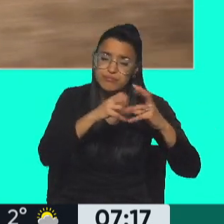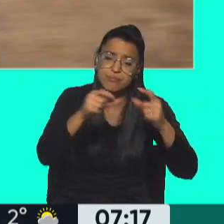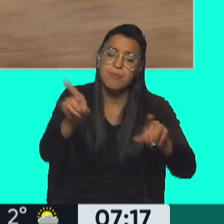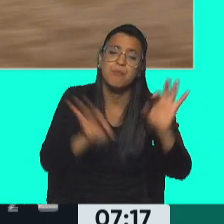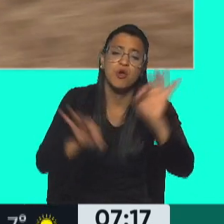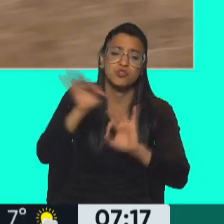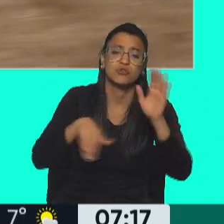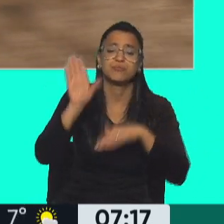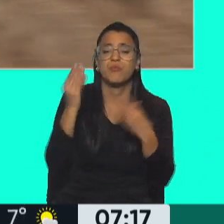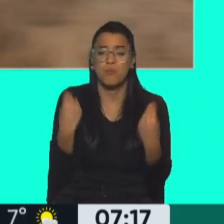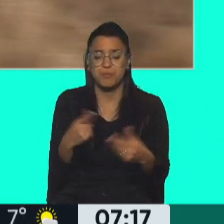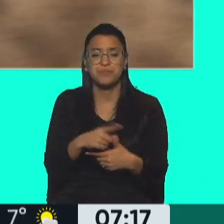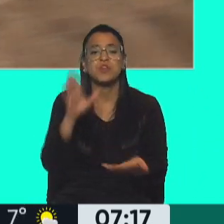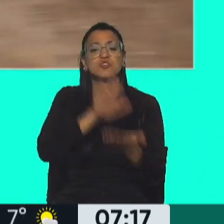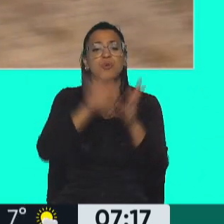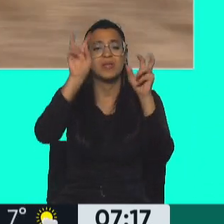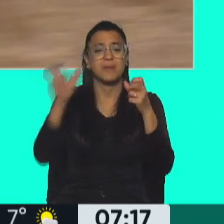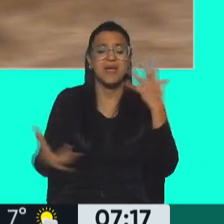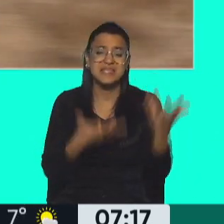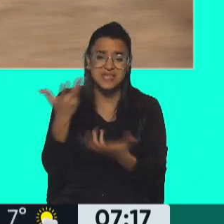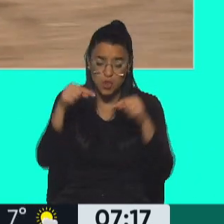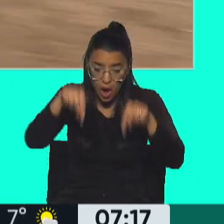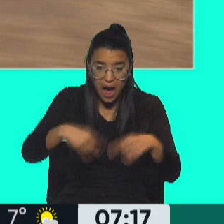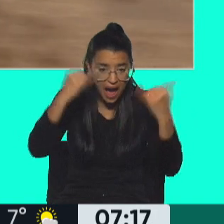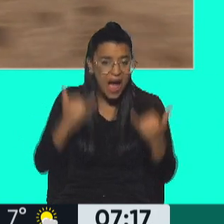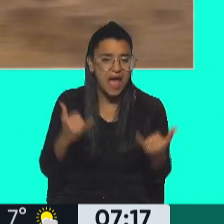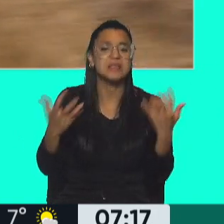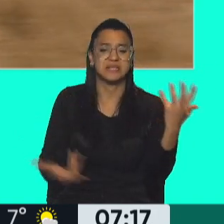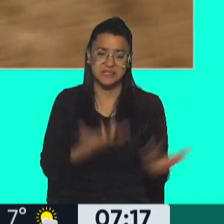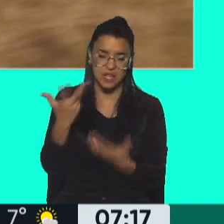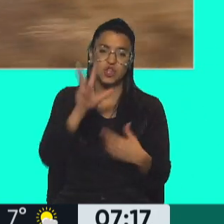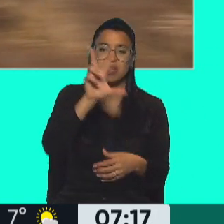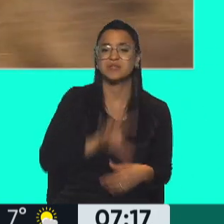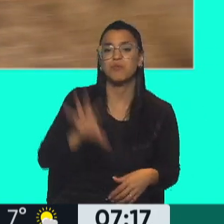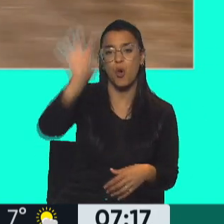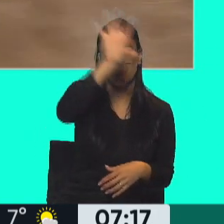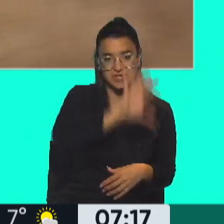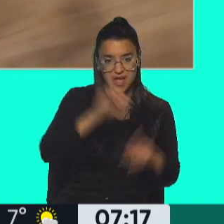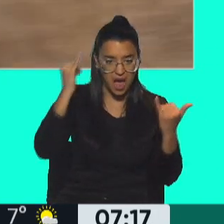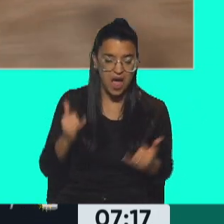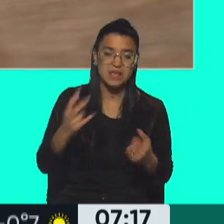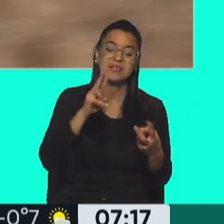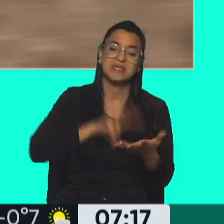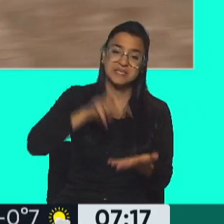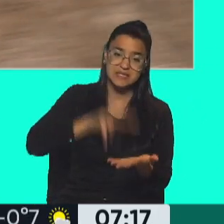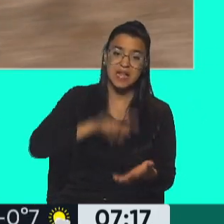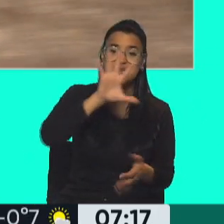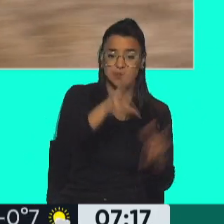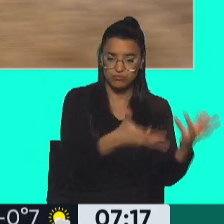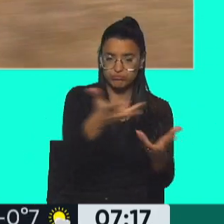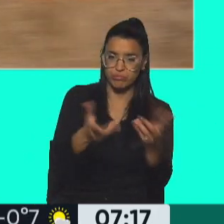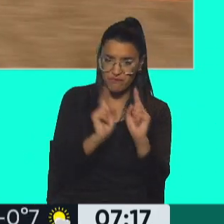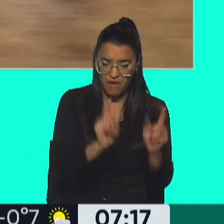proyecto mayoritario. Con respecto a los incendios forestales, actualmente se registran incendios forestales en tres provincias. Atención, en Salta, con cinco focos